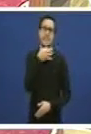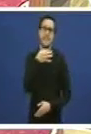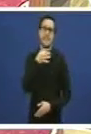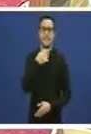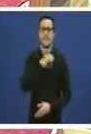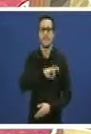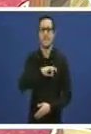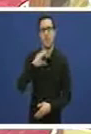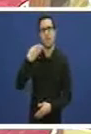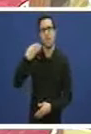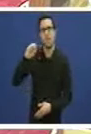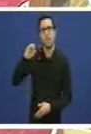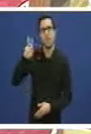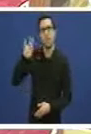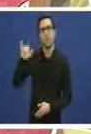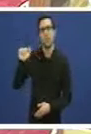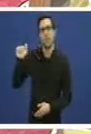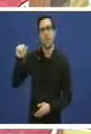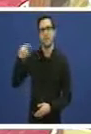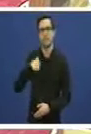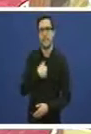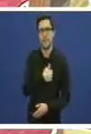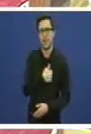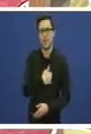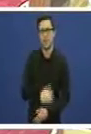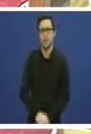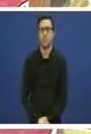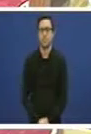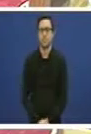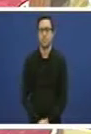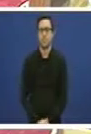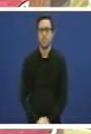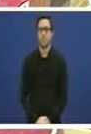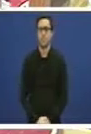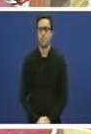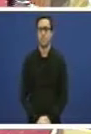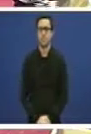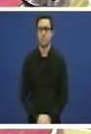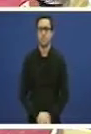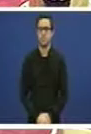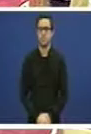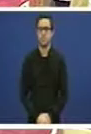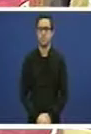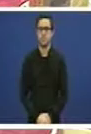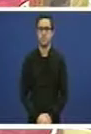A ver se se escoita ben aí, dende aí tamén.